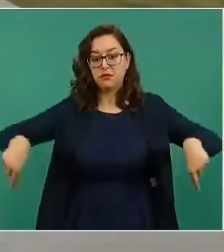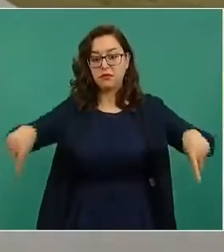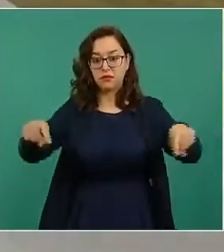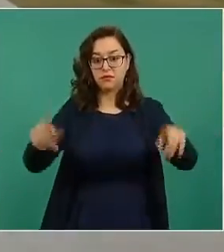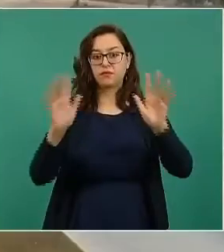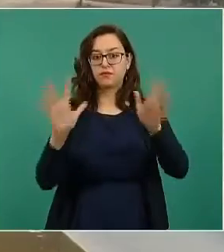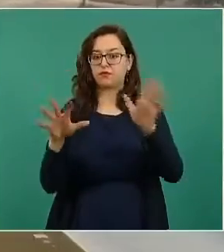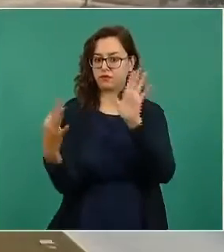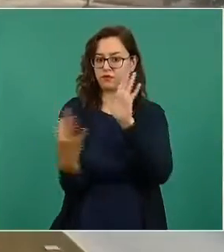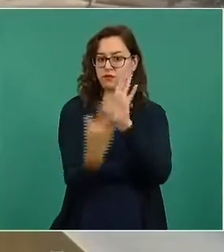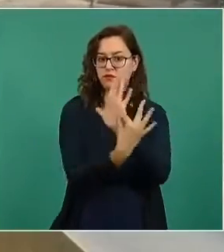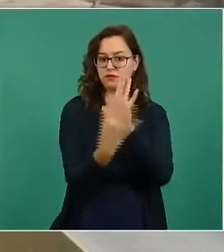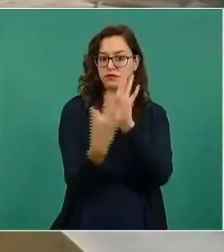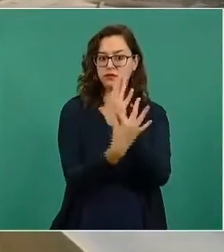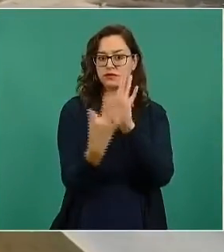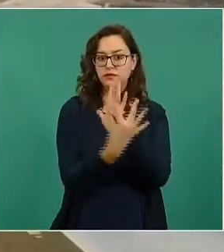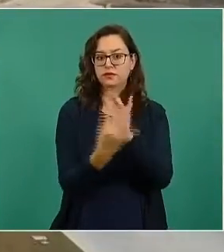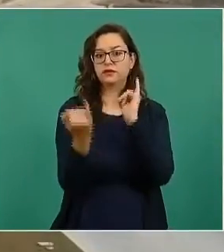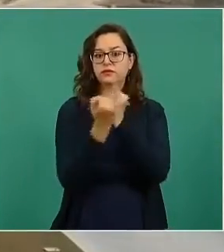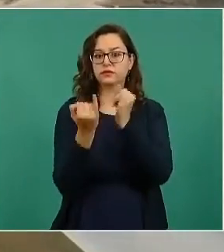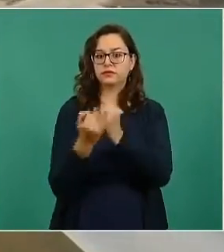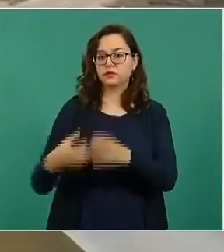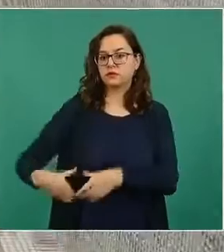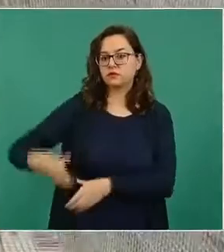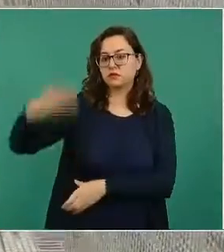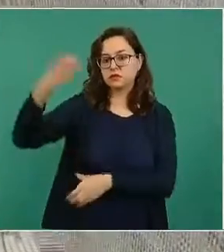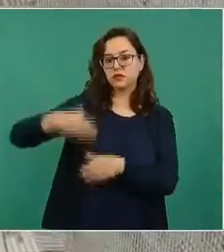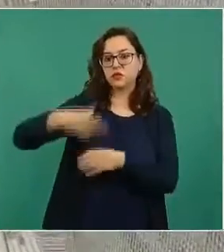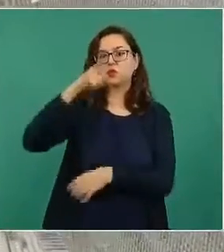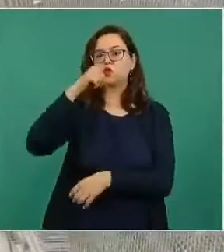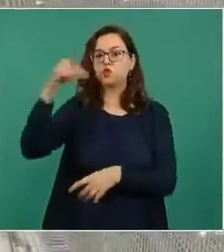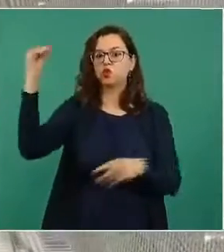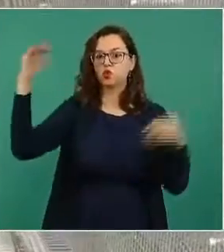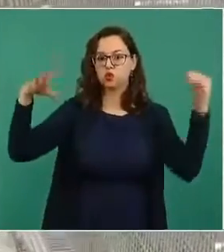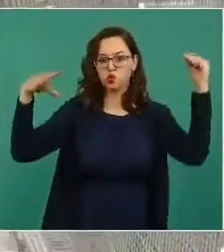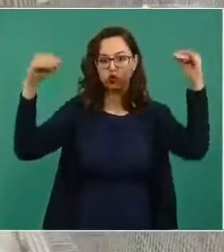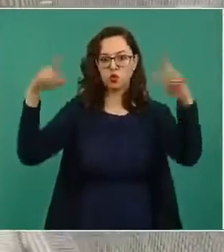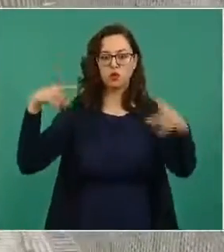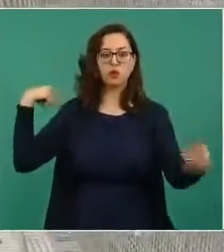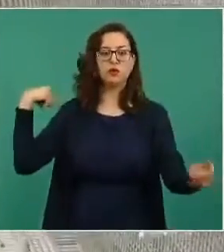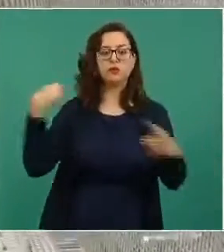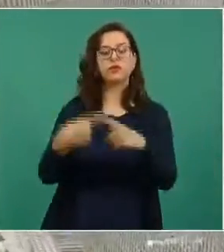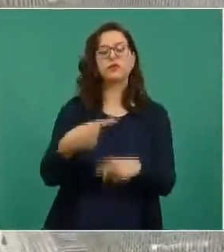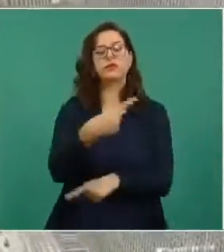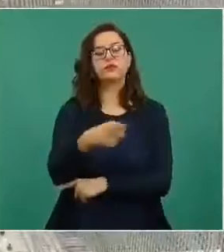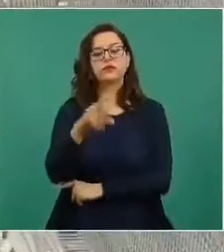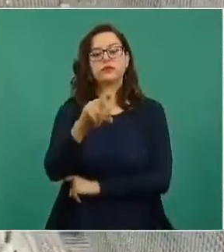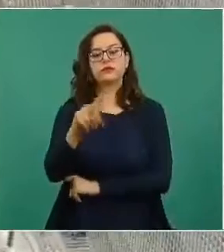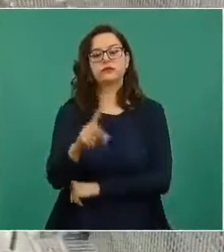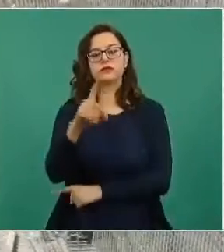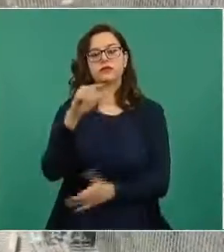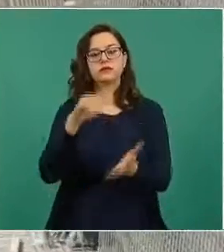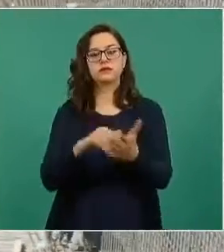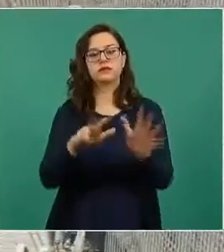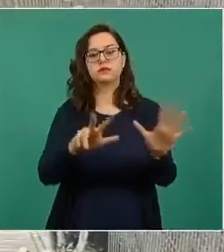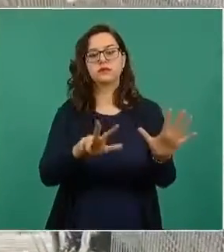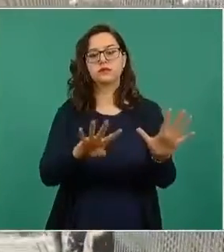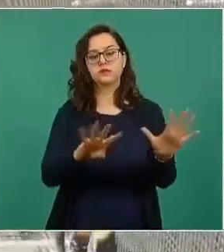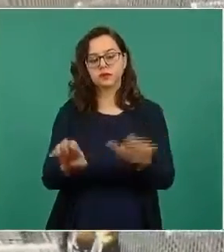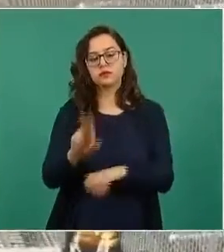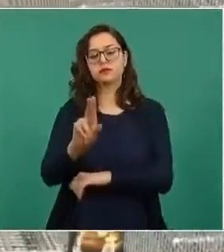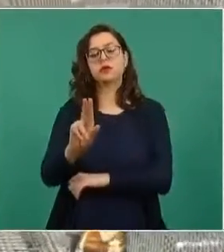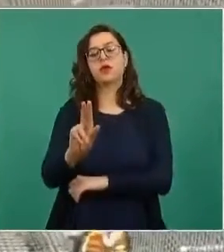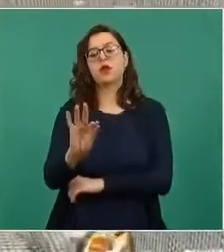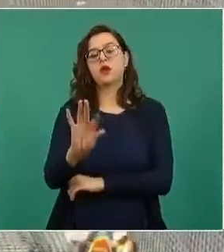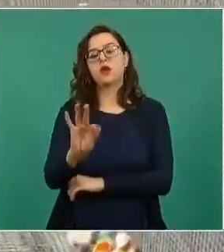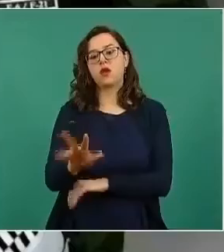de rejas galvanizadas, bases y postes para luminarias. A la fecha, se han generado 131.948